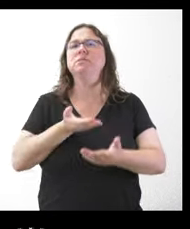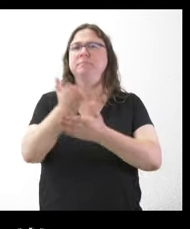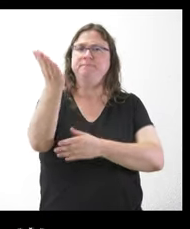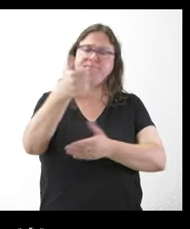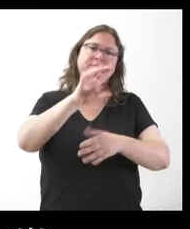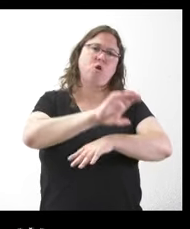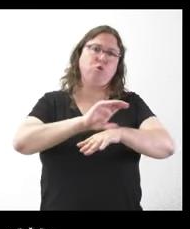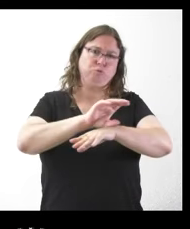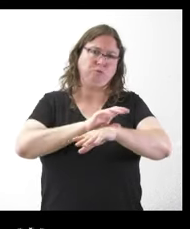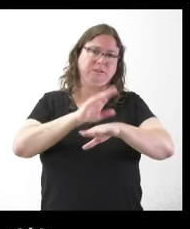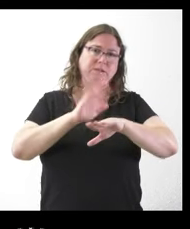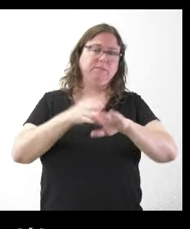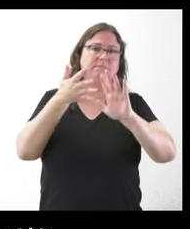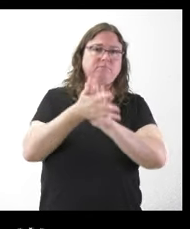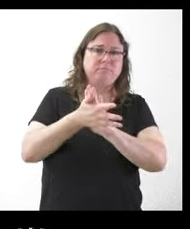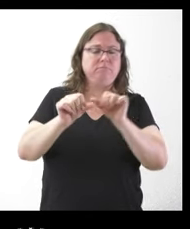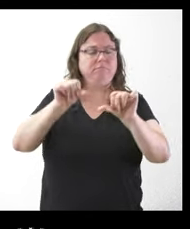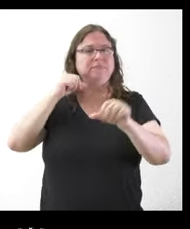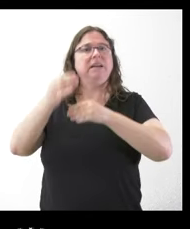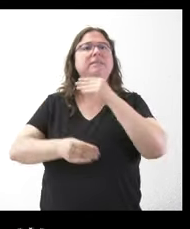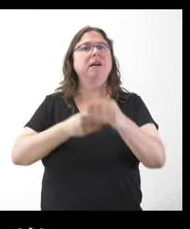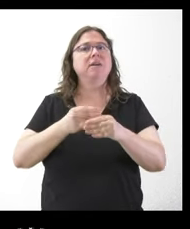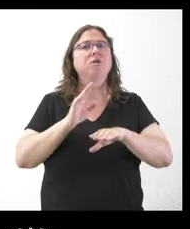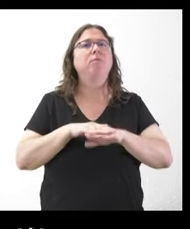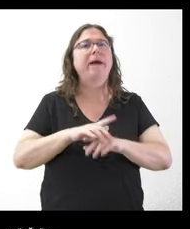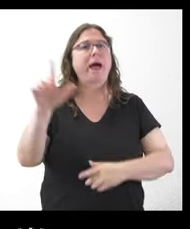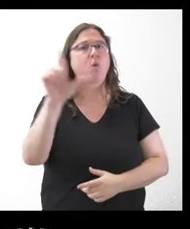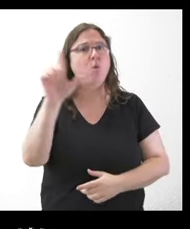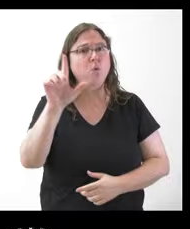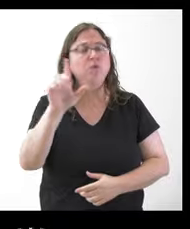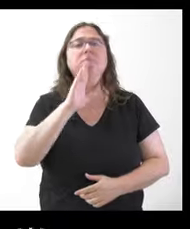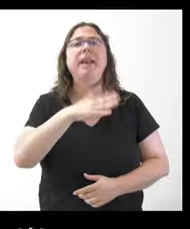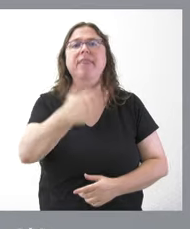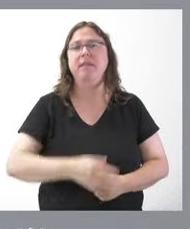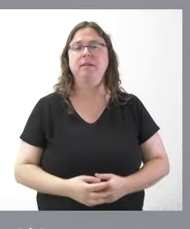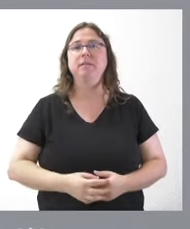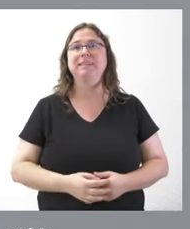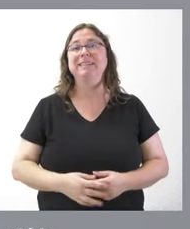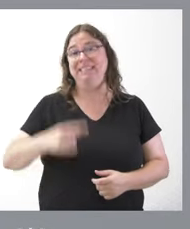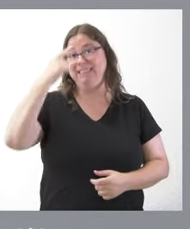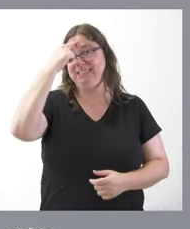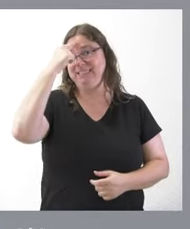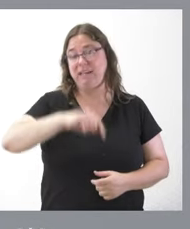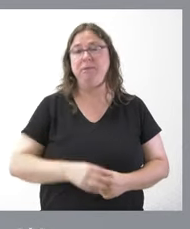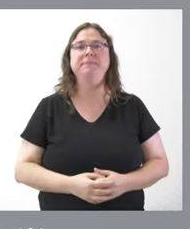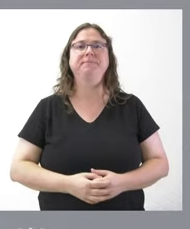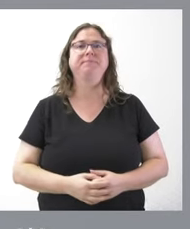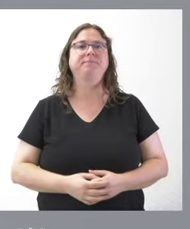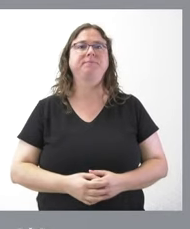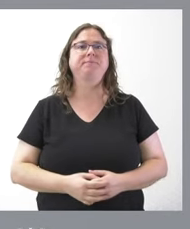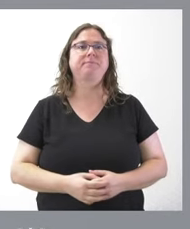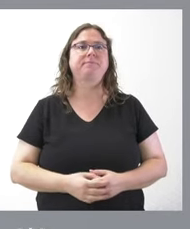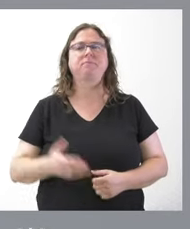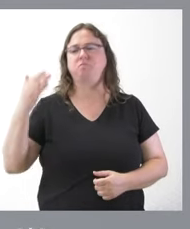para que den cuenta de lo realizado para julio. No sé qué le parece. Saben ustedes que